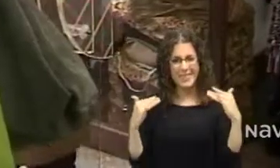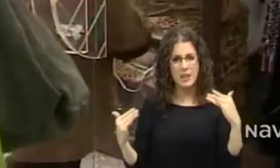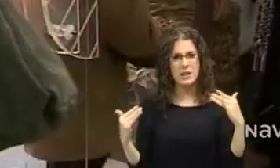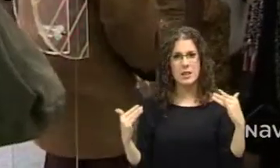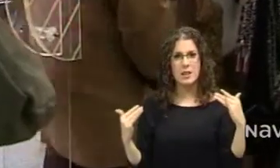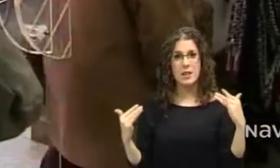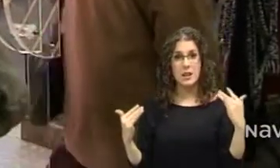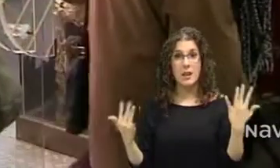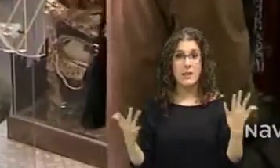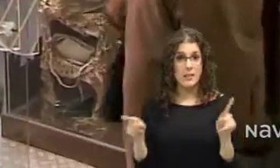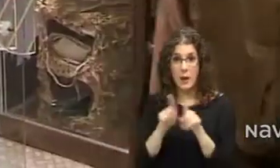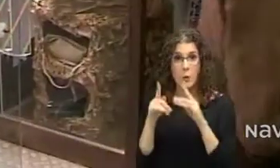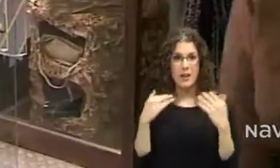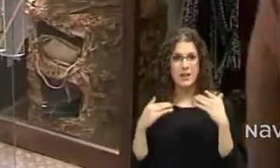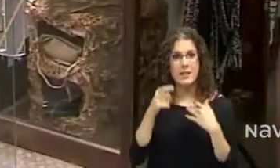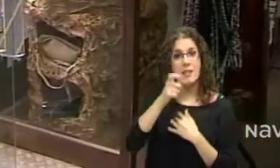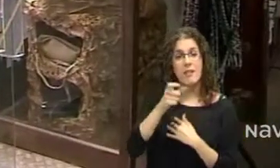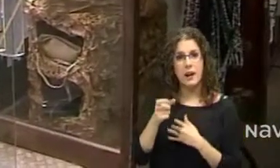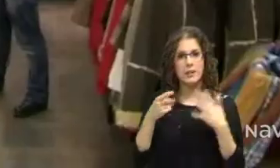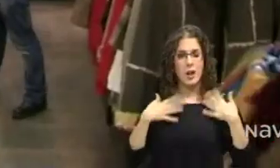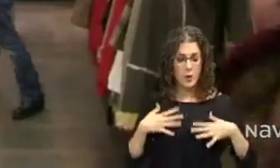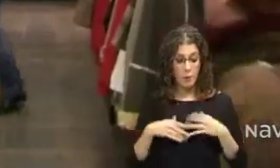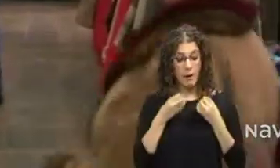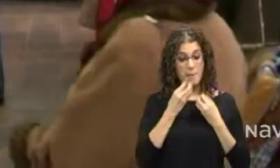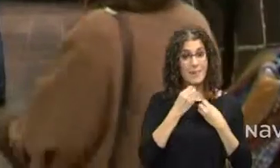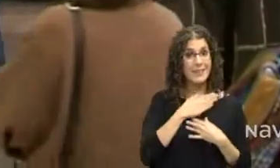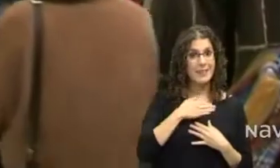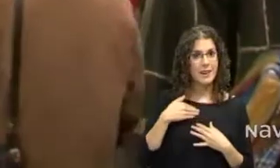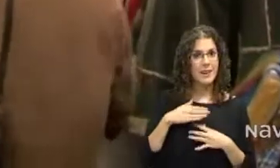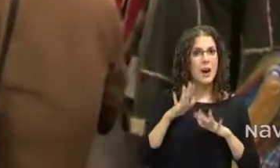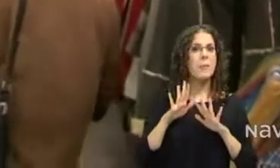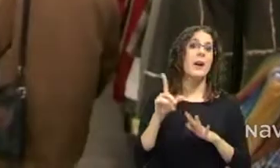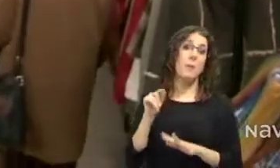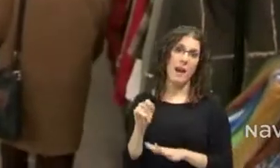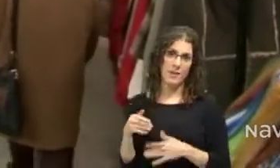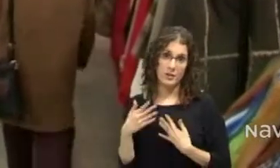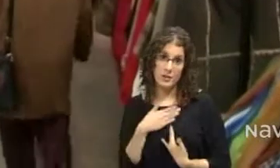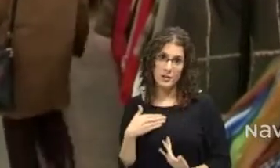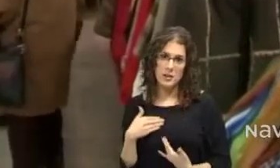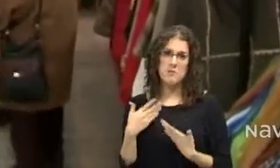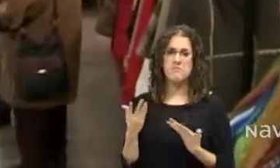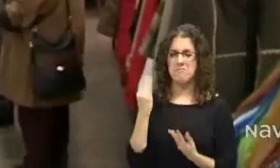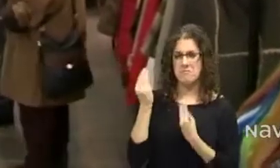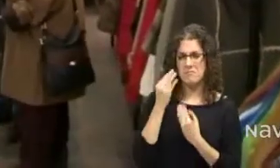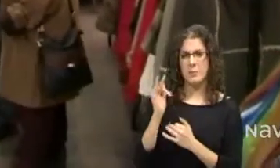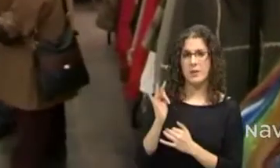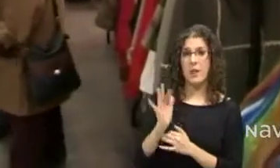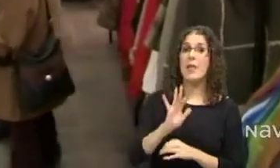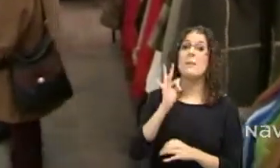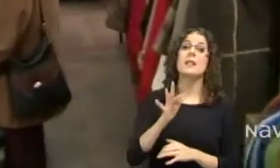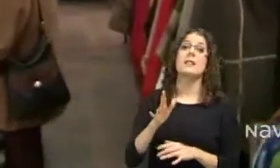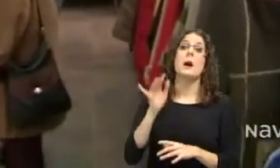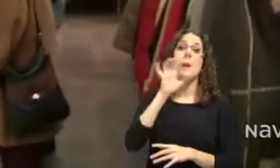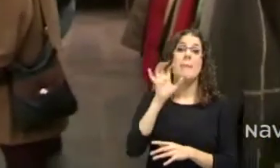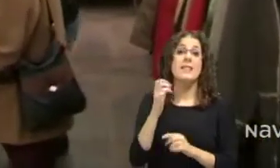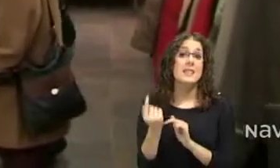sigue gustando vestir bien, pero no por eso hay que pagar mucho dinero. Luego también, claro, los países nórdicos en general, Londres,